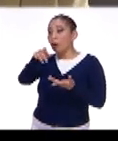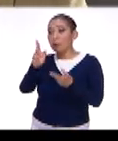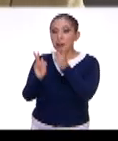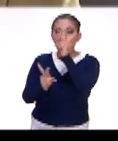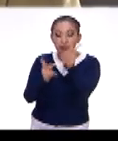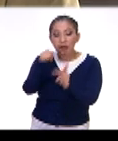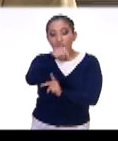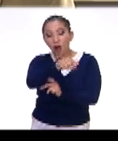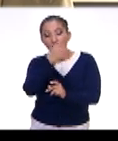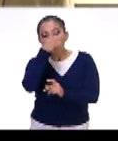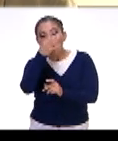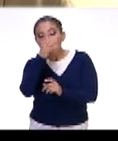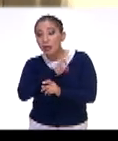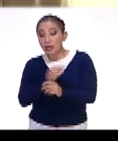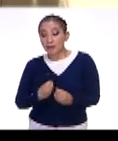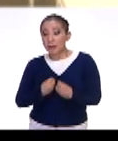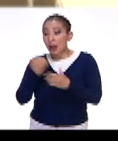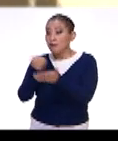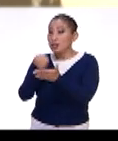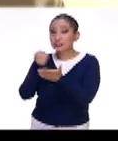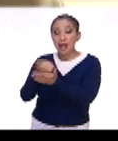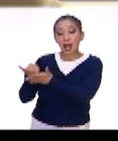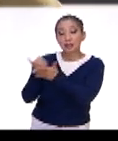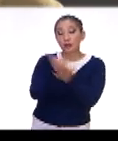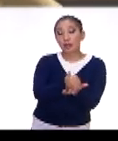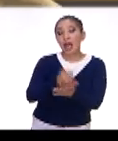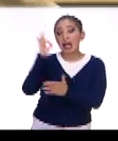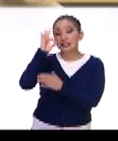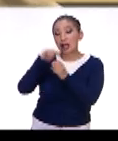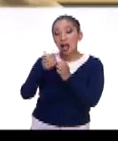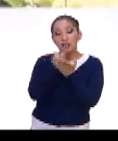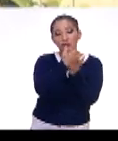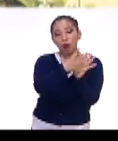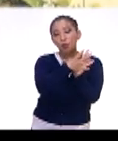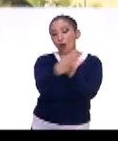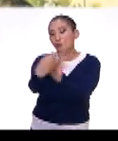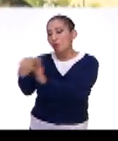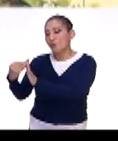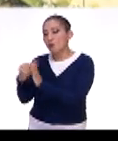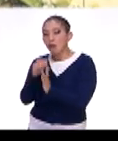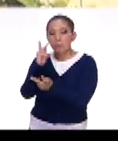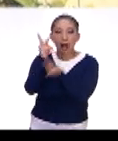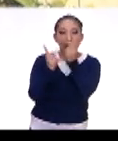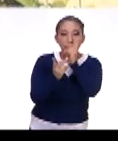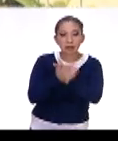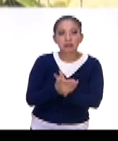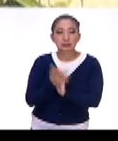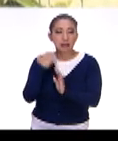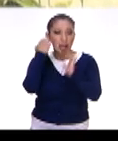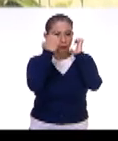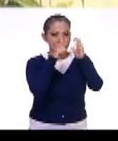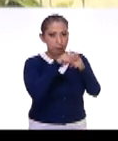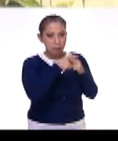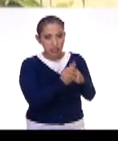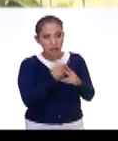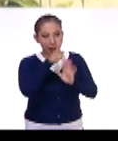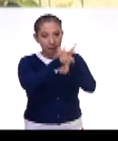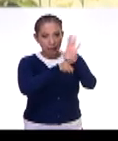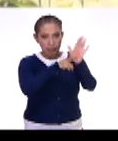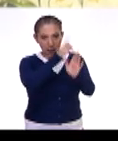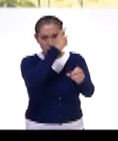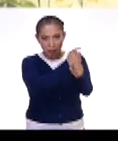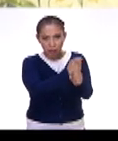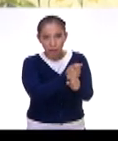plantas, ni las flores pueden sobrevivir sin insectos. Así es. Polinizan, viajan, llevan, traen. La exposición comienza con un video,